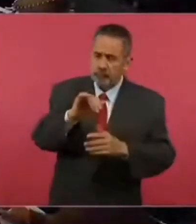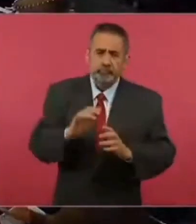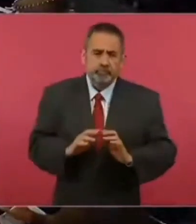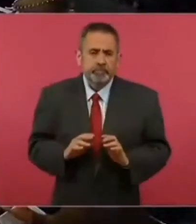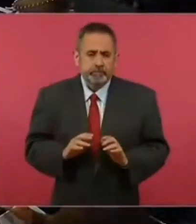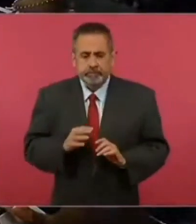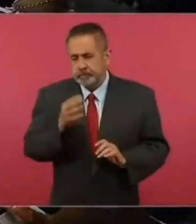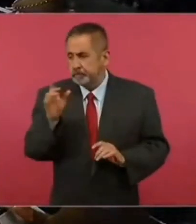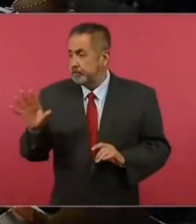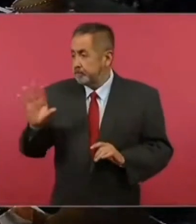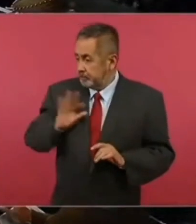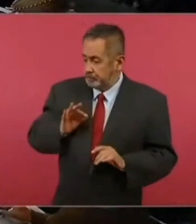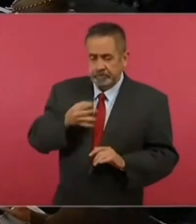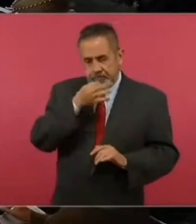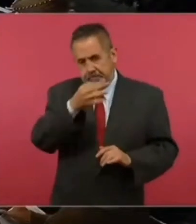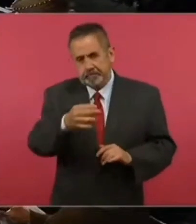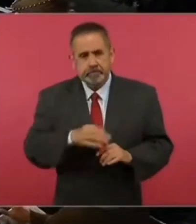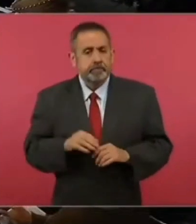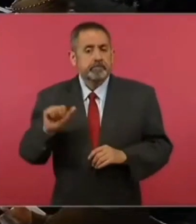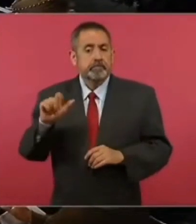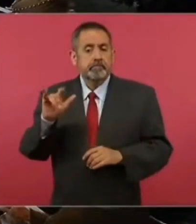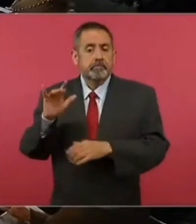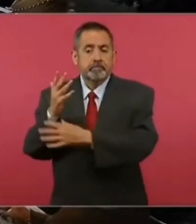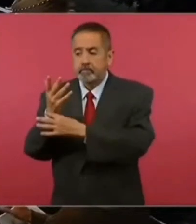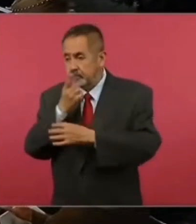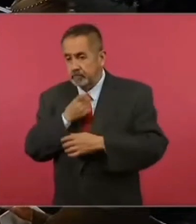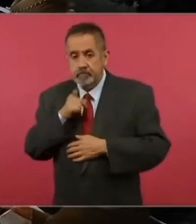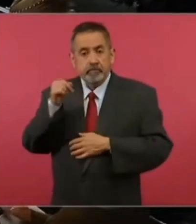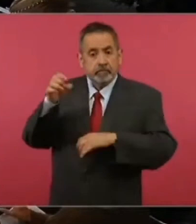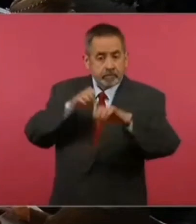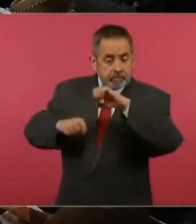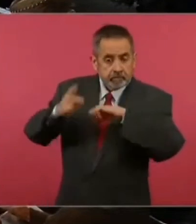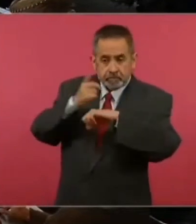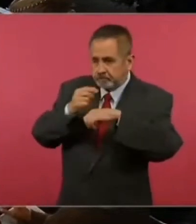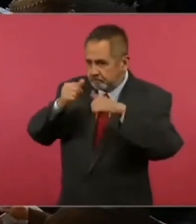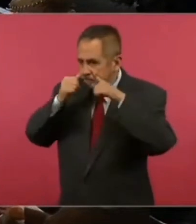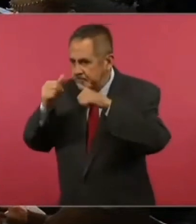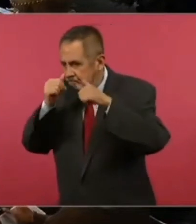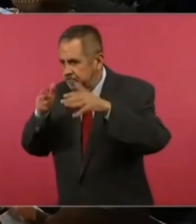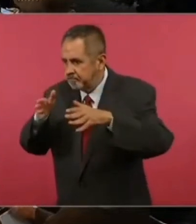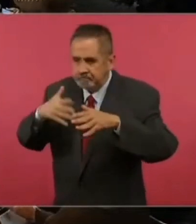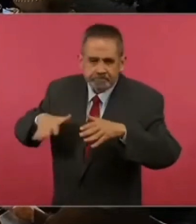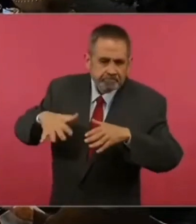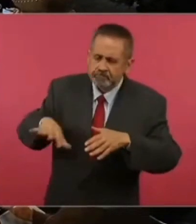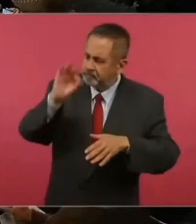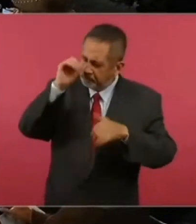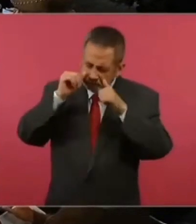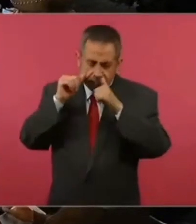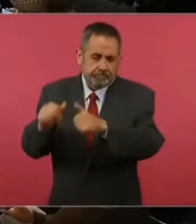Eso es lo que me dice Alicia. La embajada nuestra está dedicada a esto completamente. Gracias. Gracias. Gracias. Gracias.